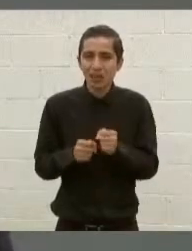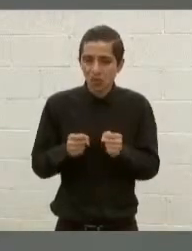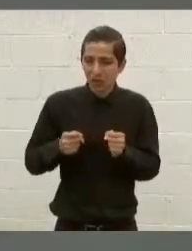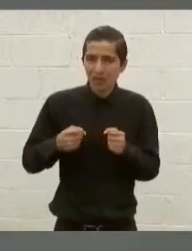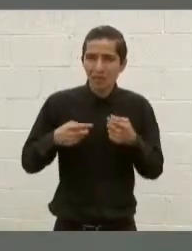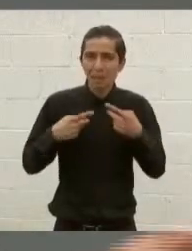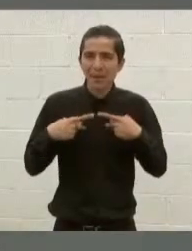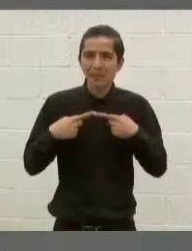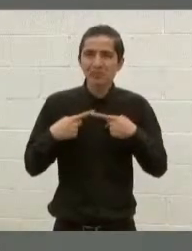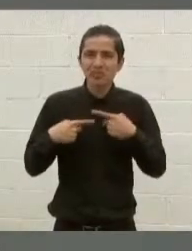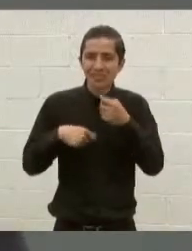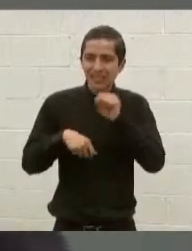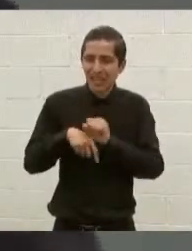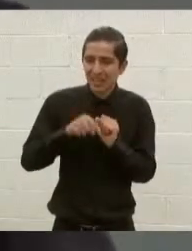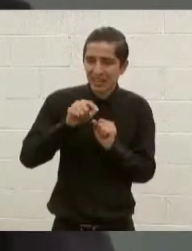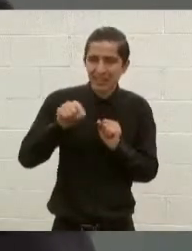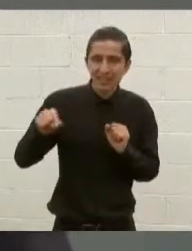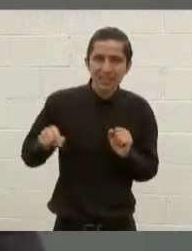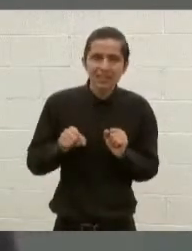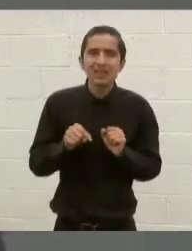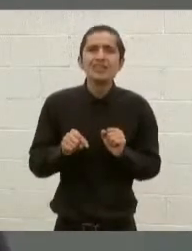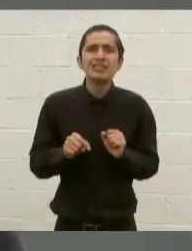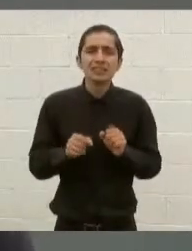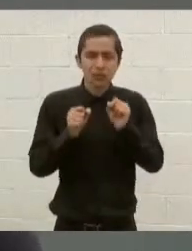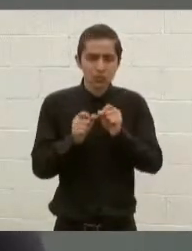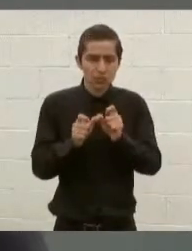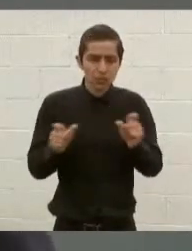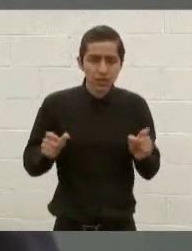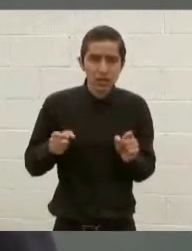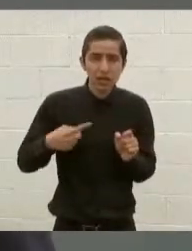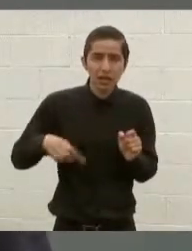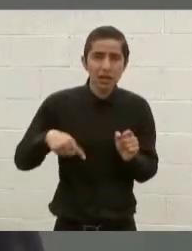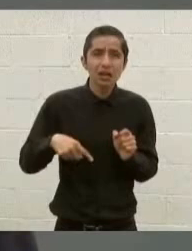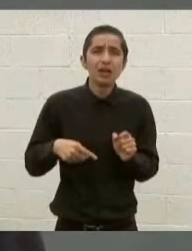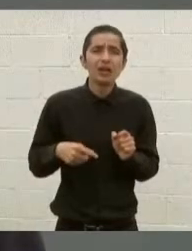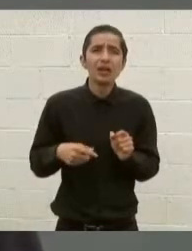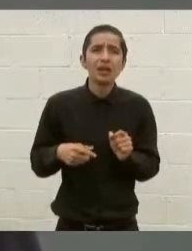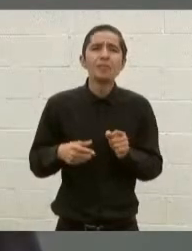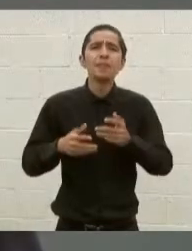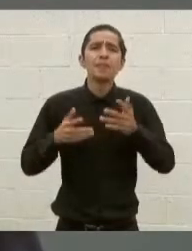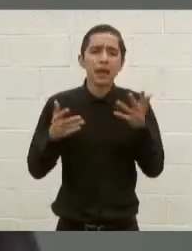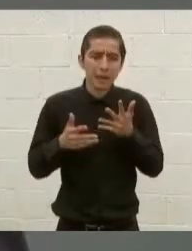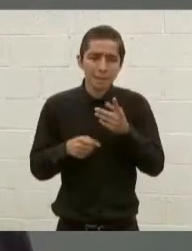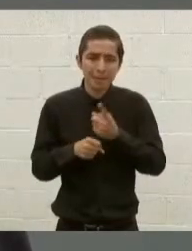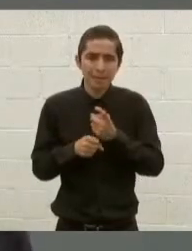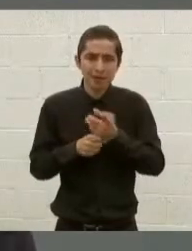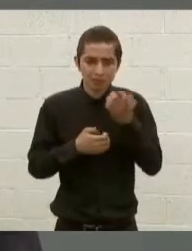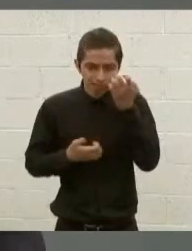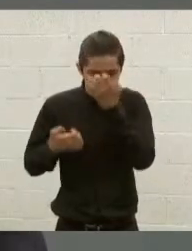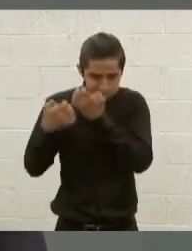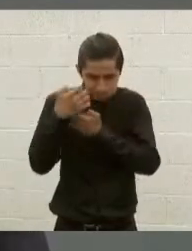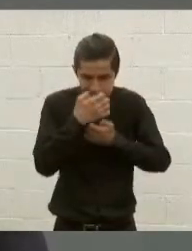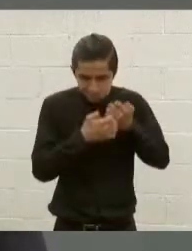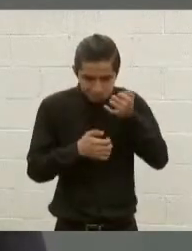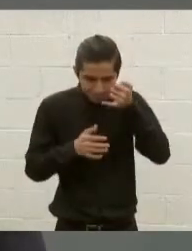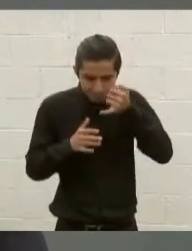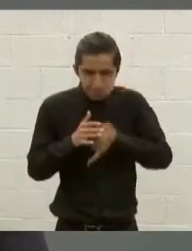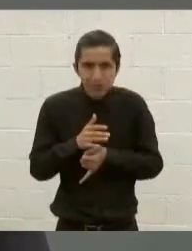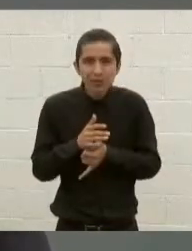funcionario del ámbito de la seguridad, se hace un análisis de riesgo.